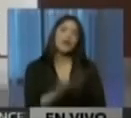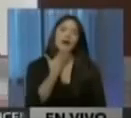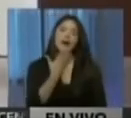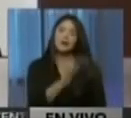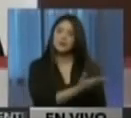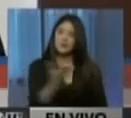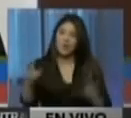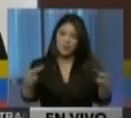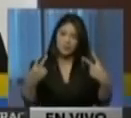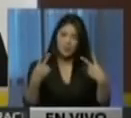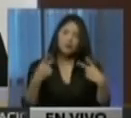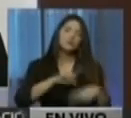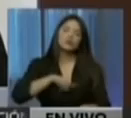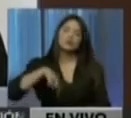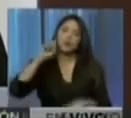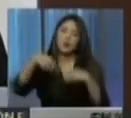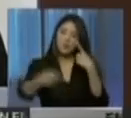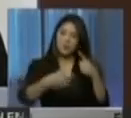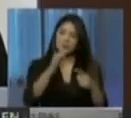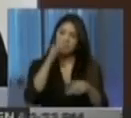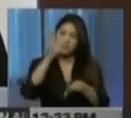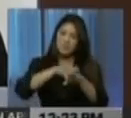su atención. Seguiremos informando.